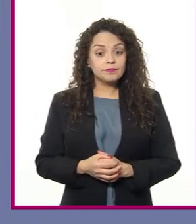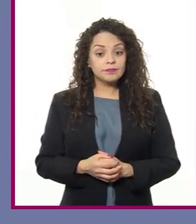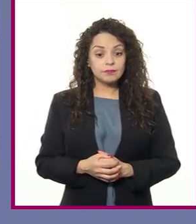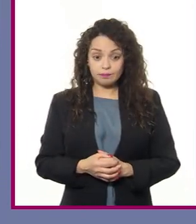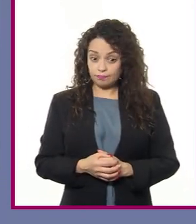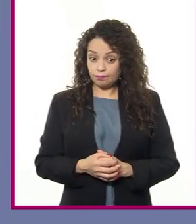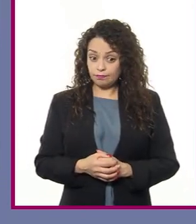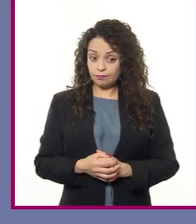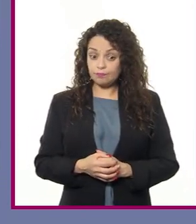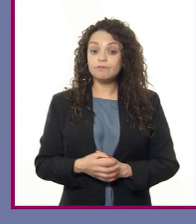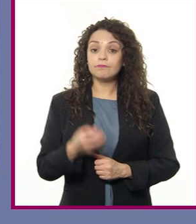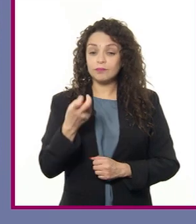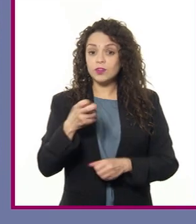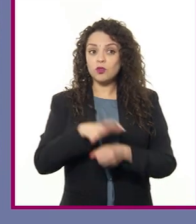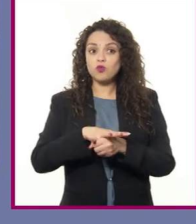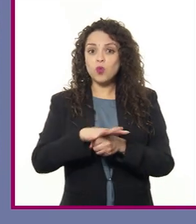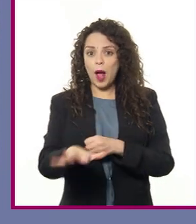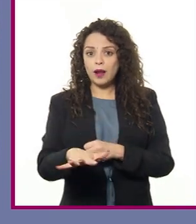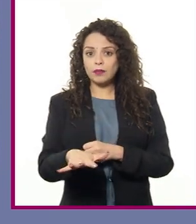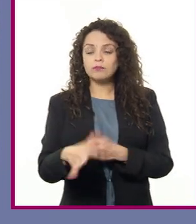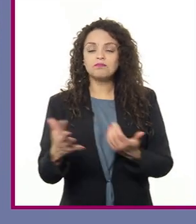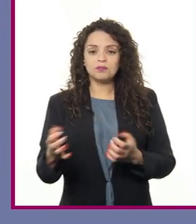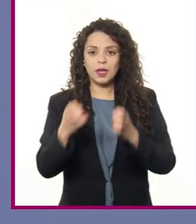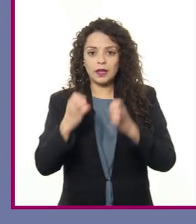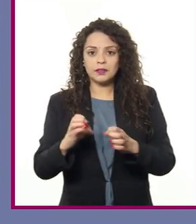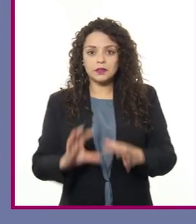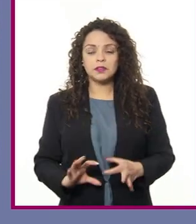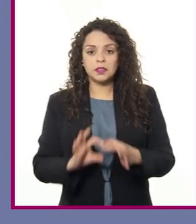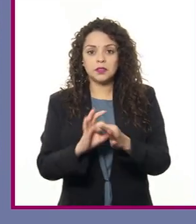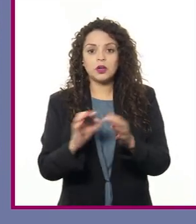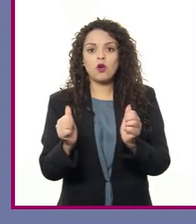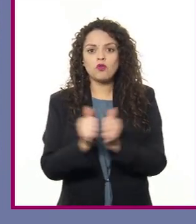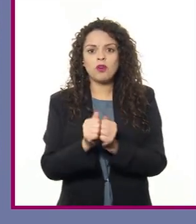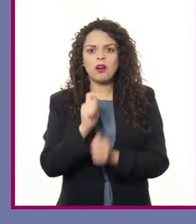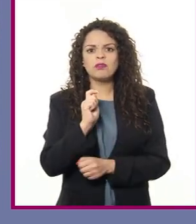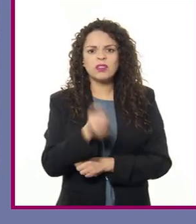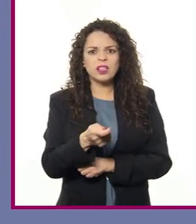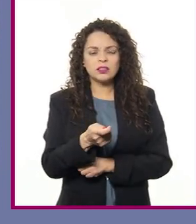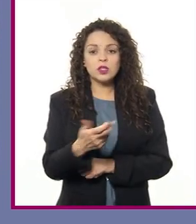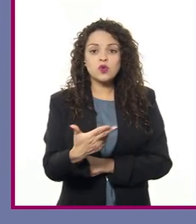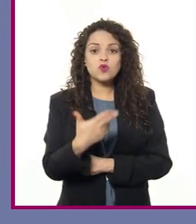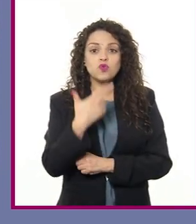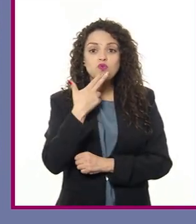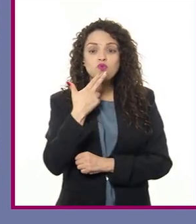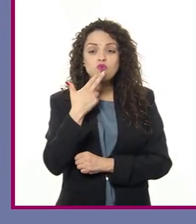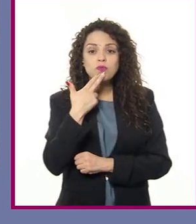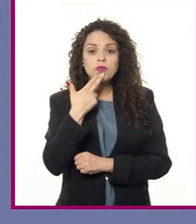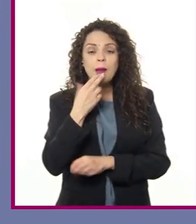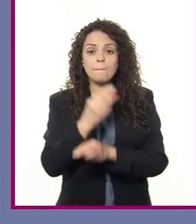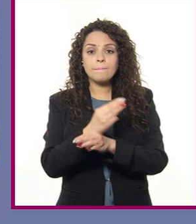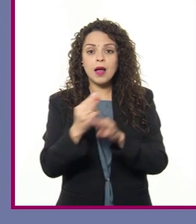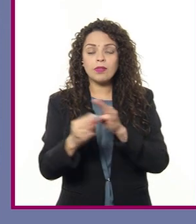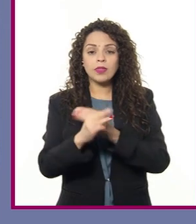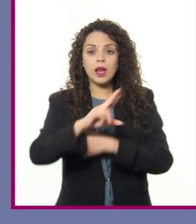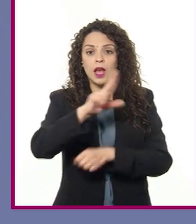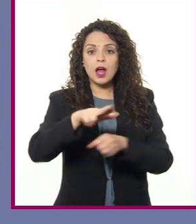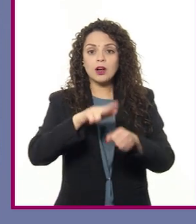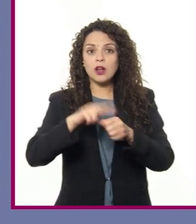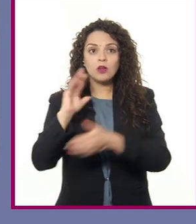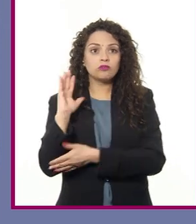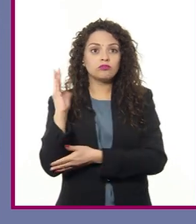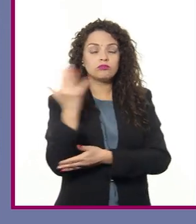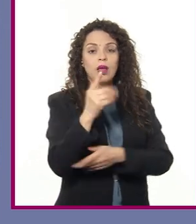económicas primarias son aquellas que están relacionadas con el uso de los recursos naturales de los